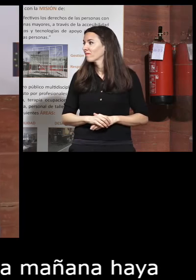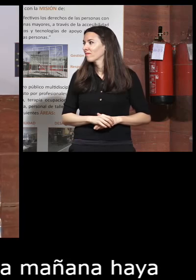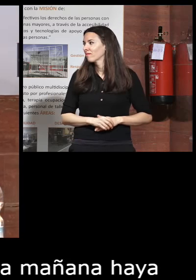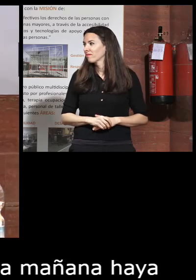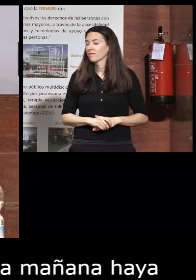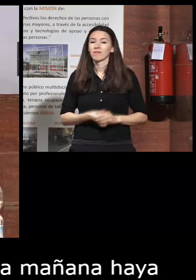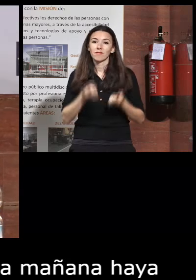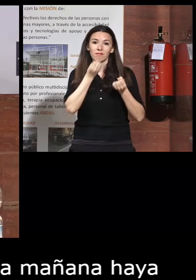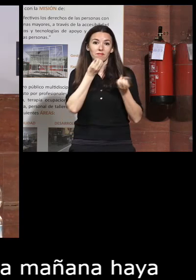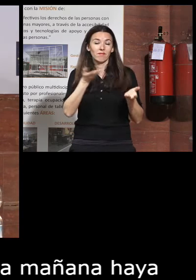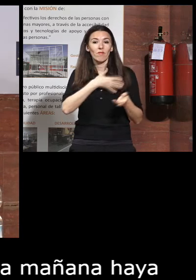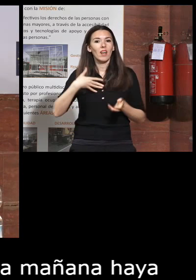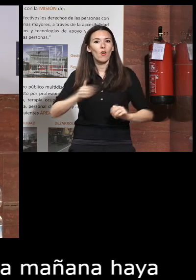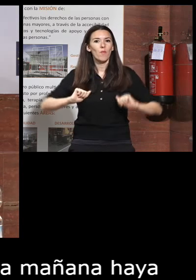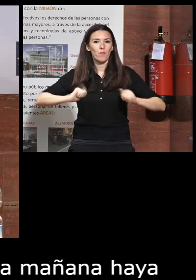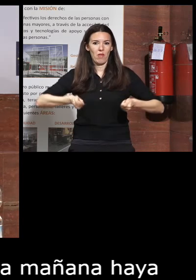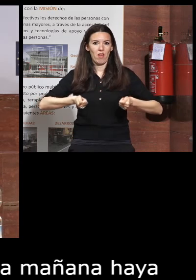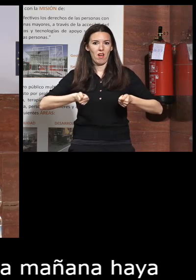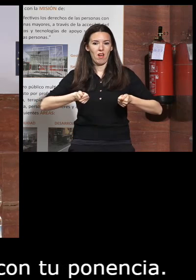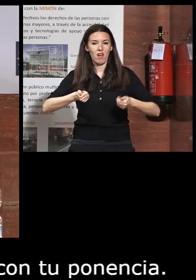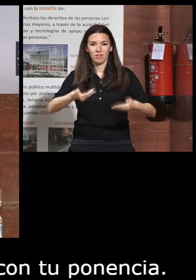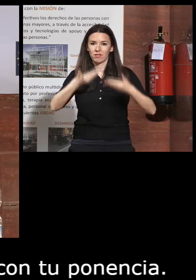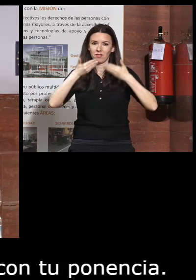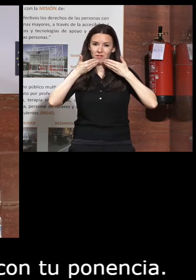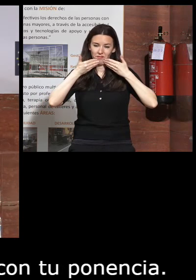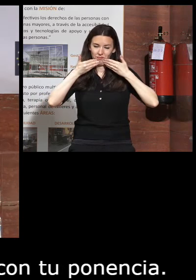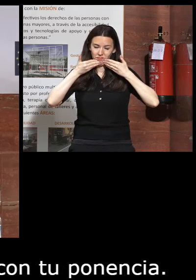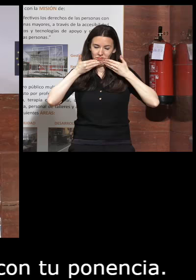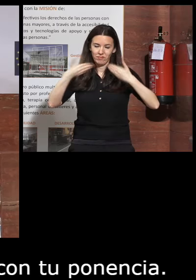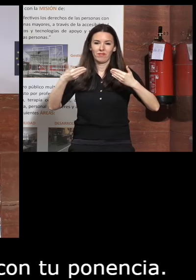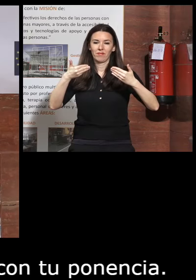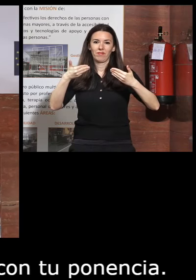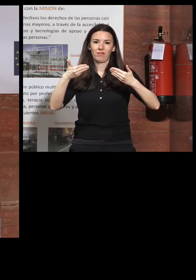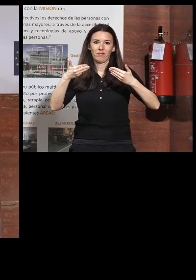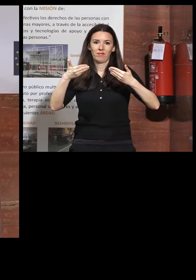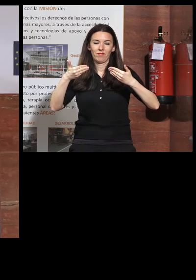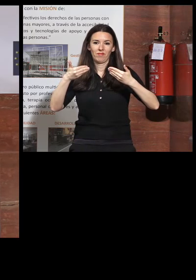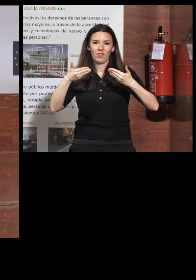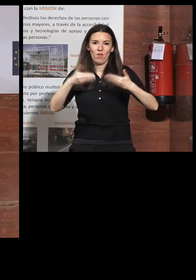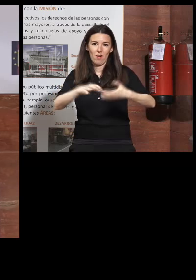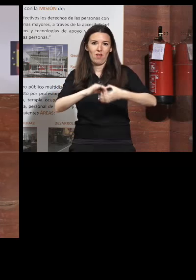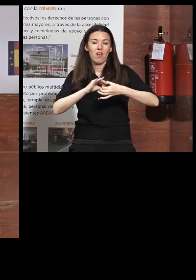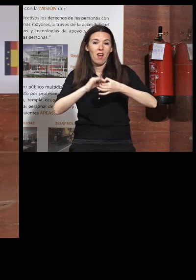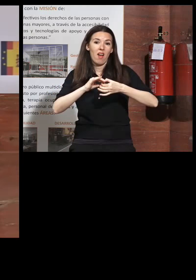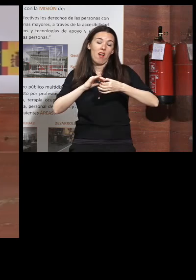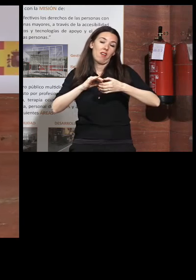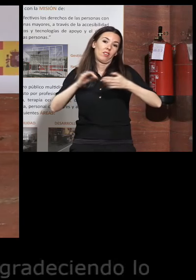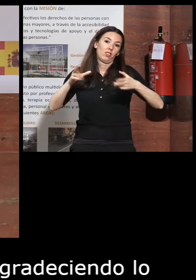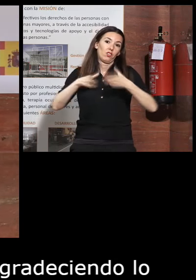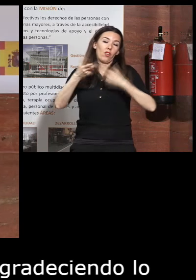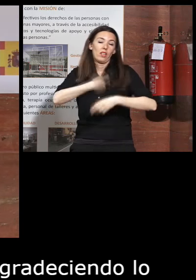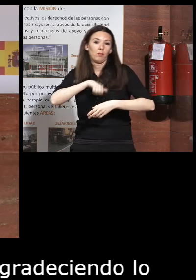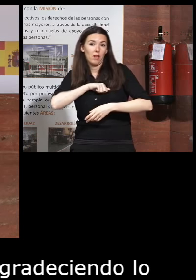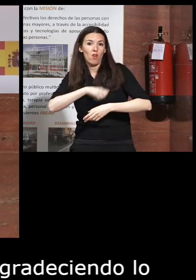bueno quiero empezar agradeciendo lo que nos une a la Sociedad Española de Geriativa y Gerontología